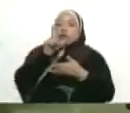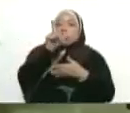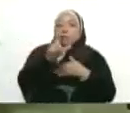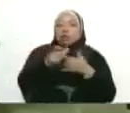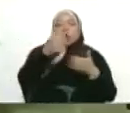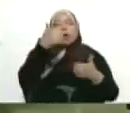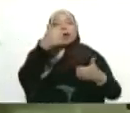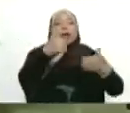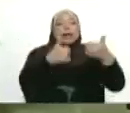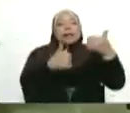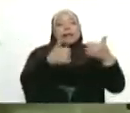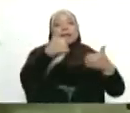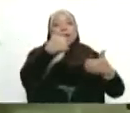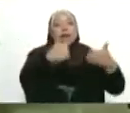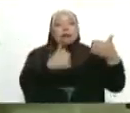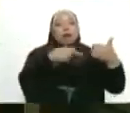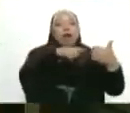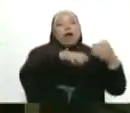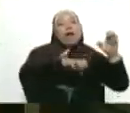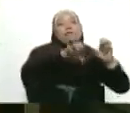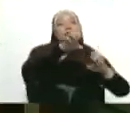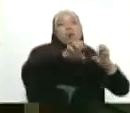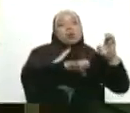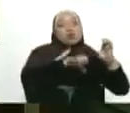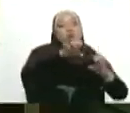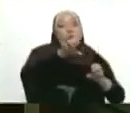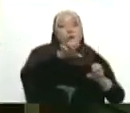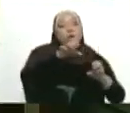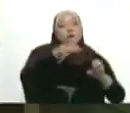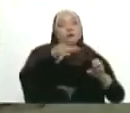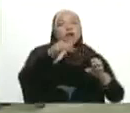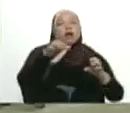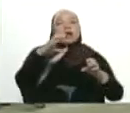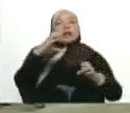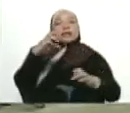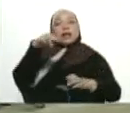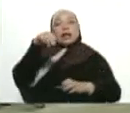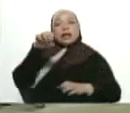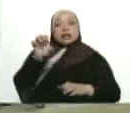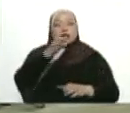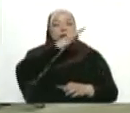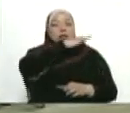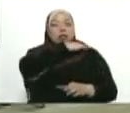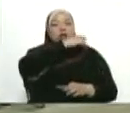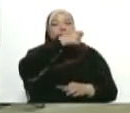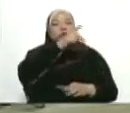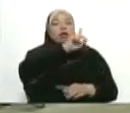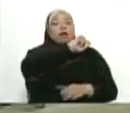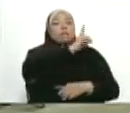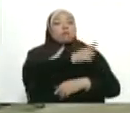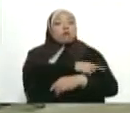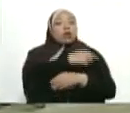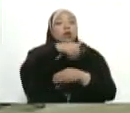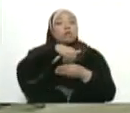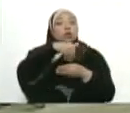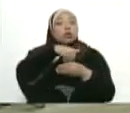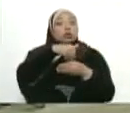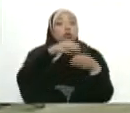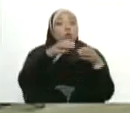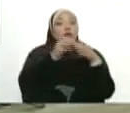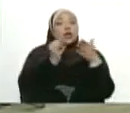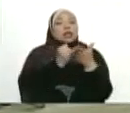ciudadanos y ciudadanas que se postulen para el cargo de rector o rectora del Poder Electoral. E igualmente,